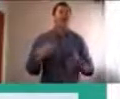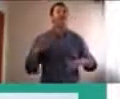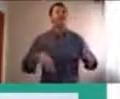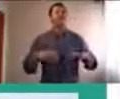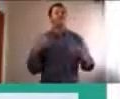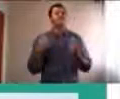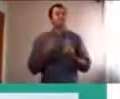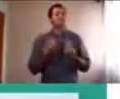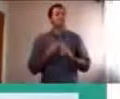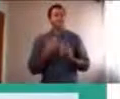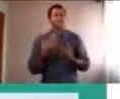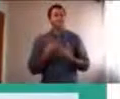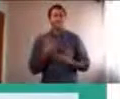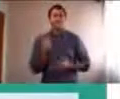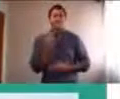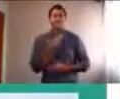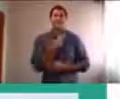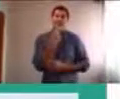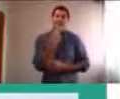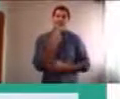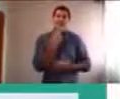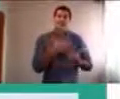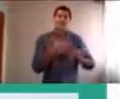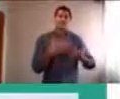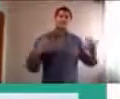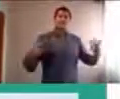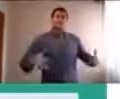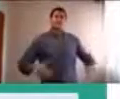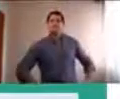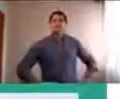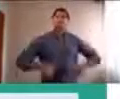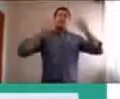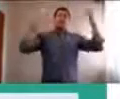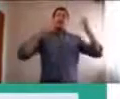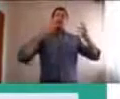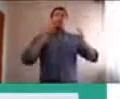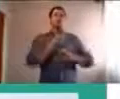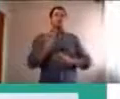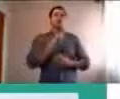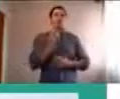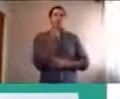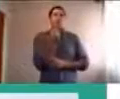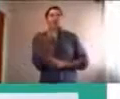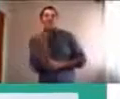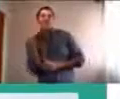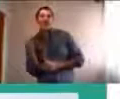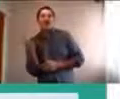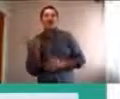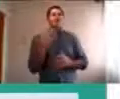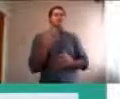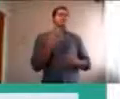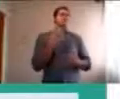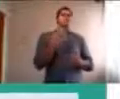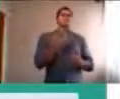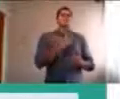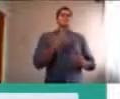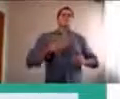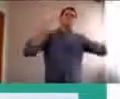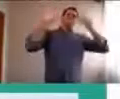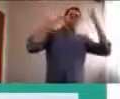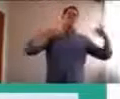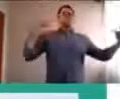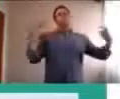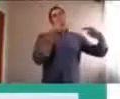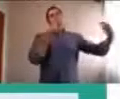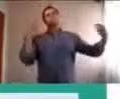catástrofes emocionales, ¿no? Peleas y discusiones, con el otro, ese es un buen recurso, se enseña, se modela, y es efectivo,